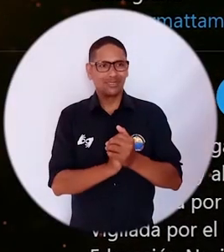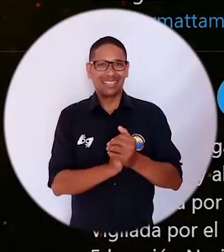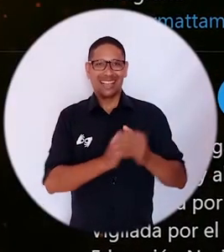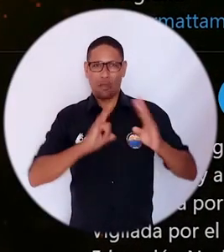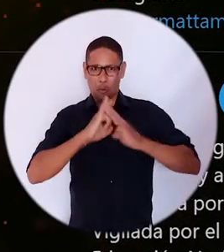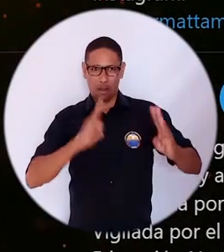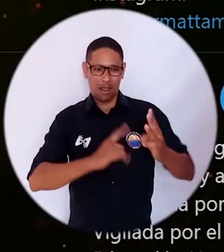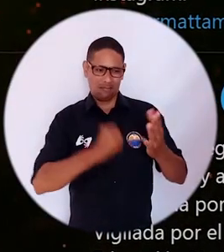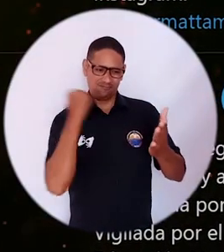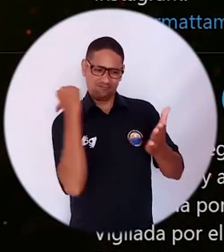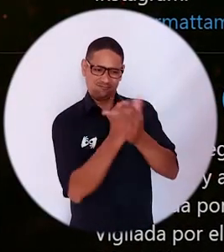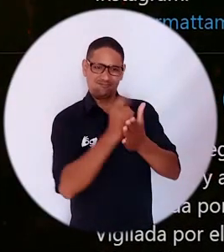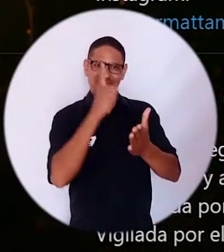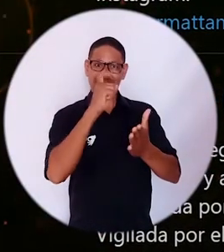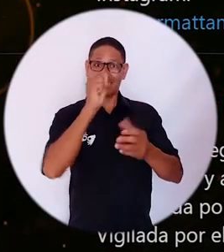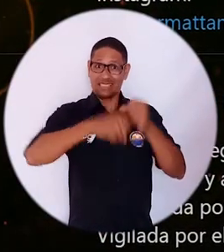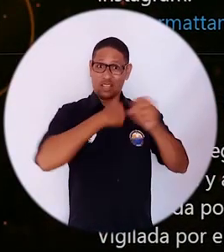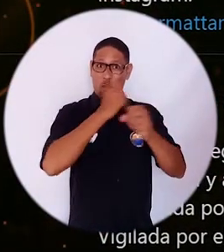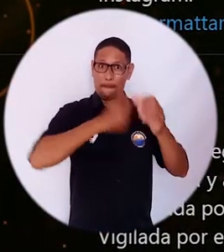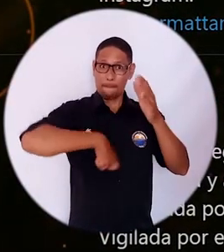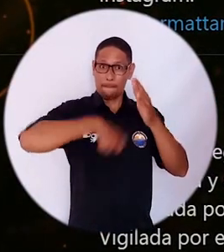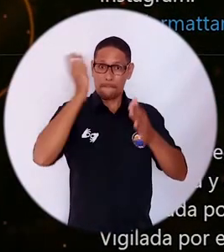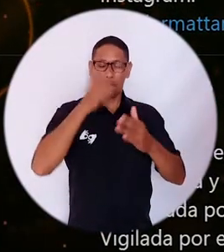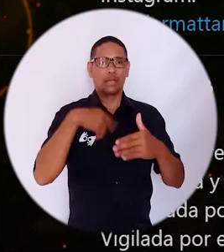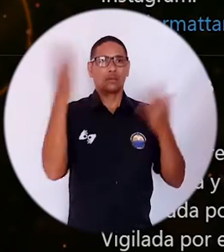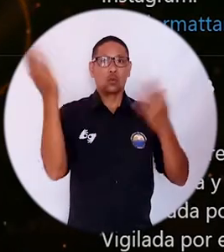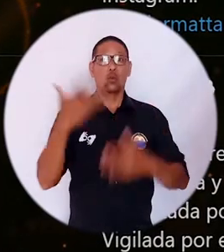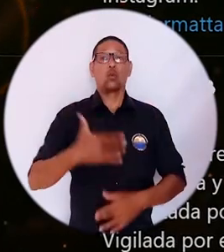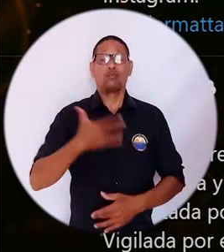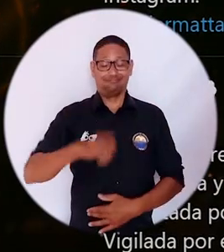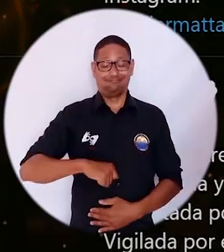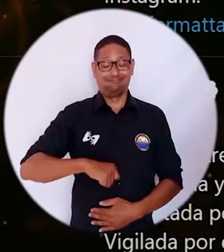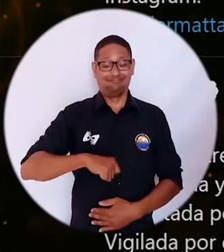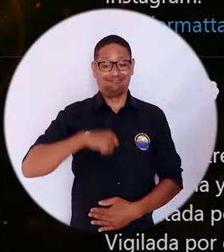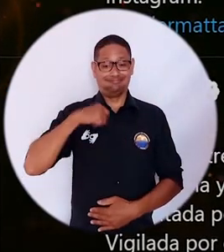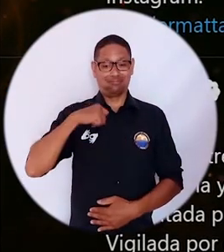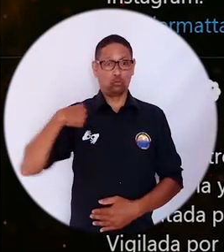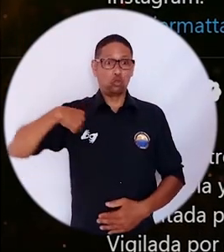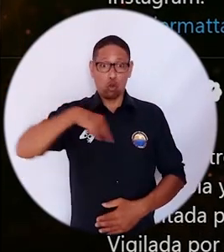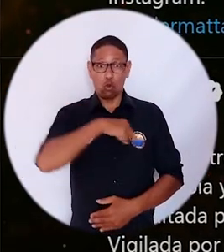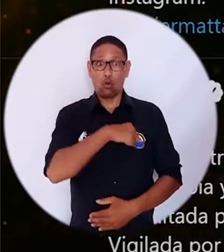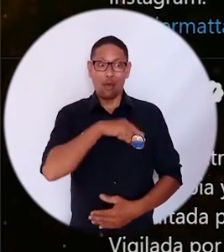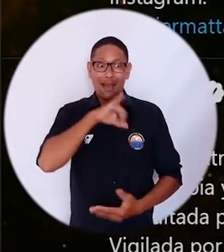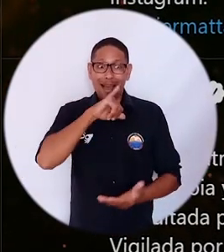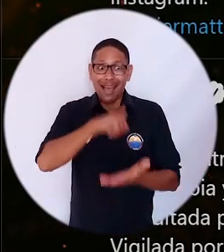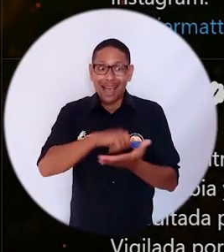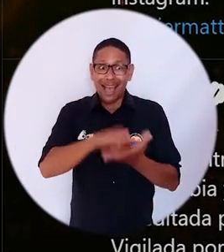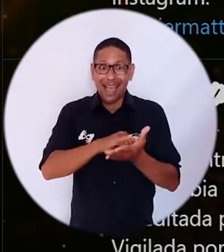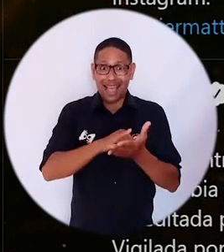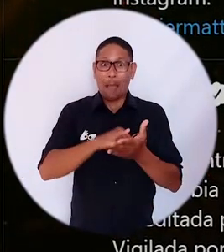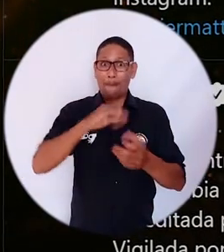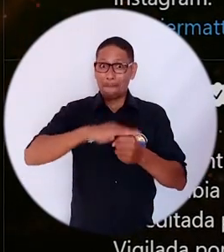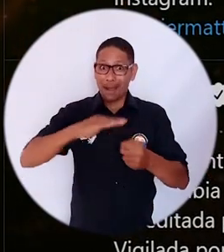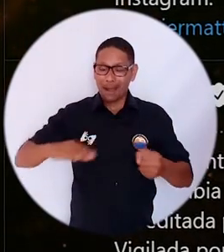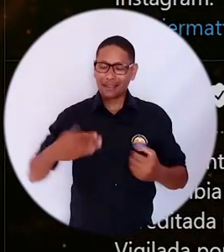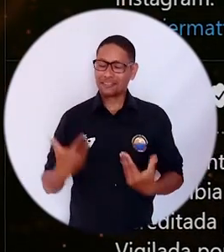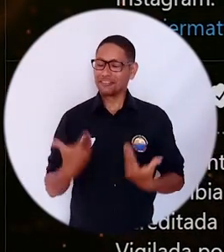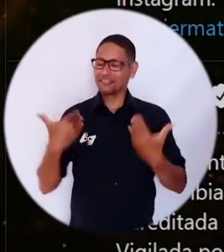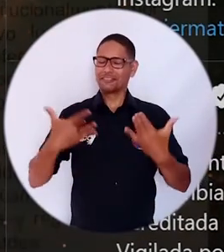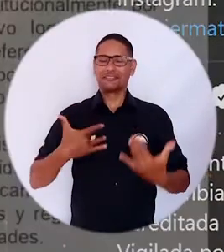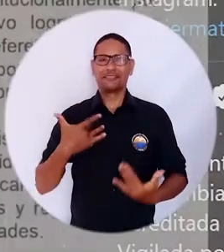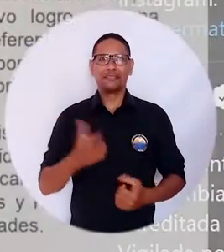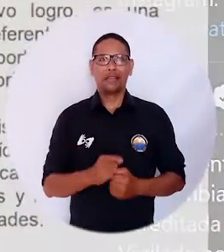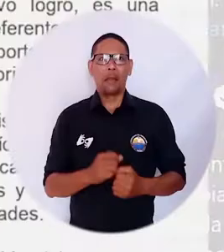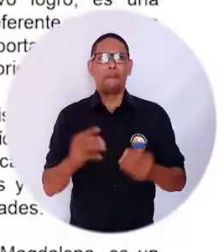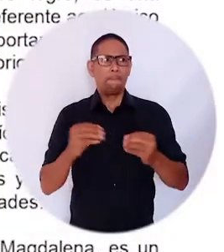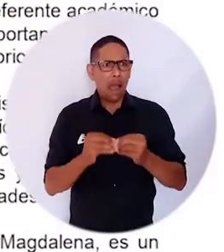Unimagdalena de su reacreditación institucional de alta calidad por seis años más. Es un orgullo para todos los que hacemos parte de